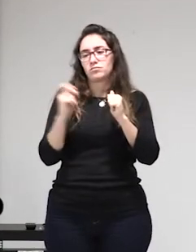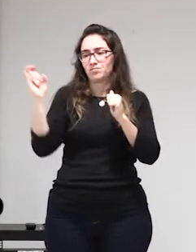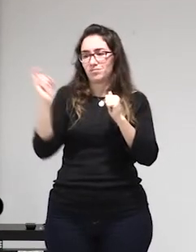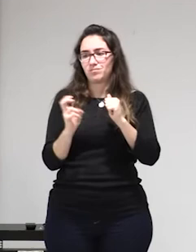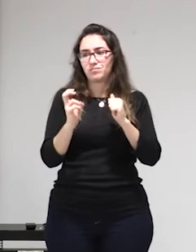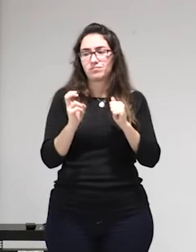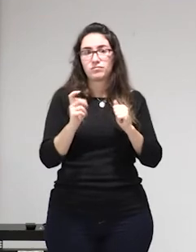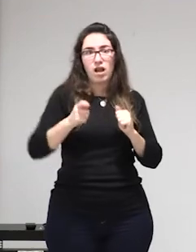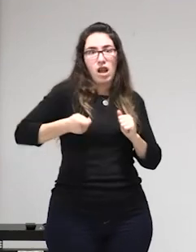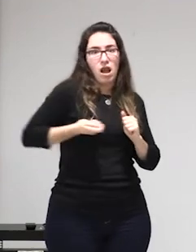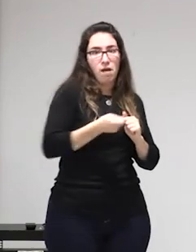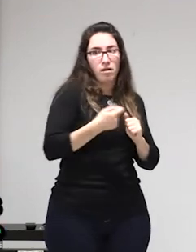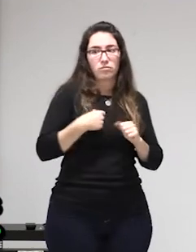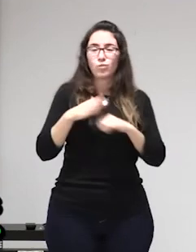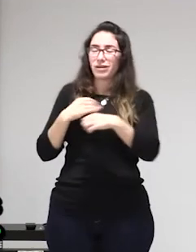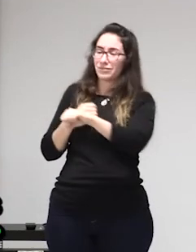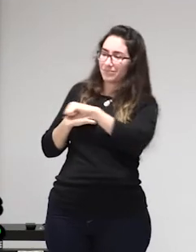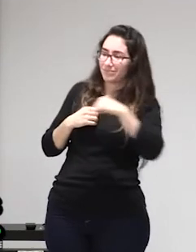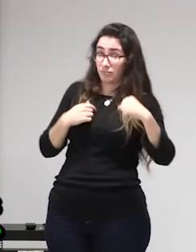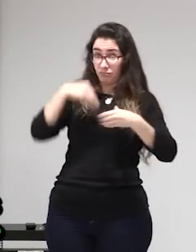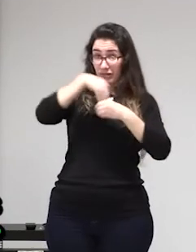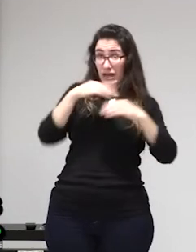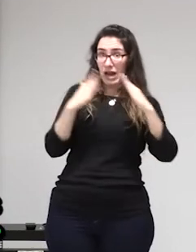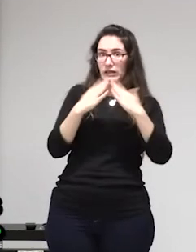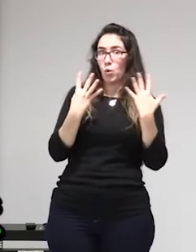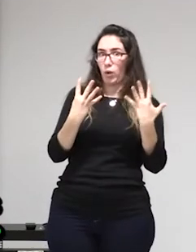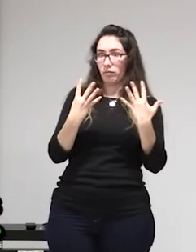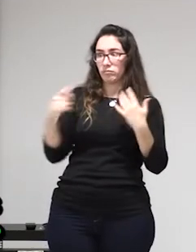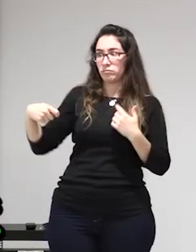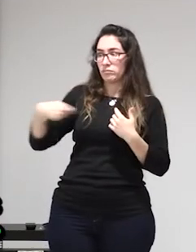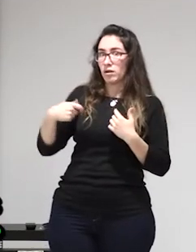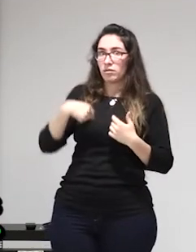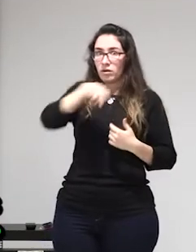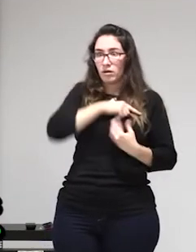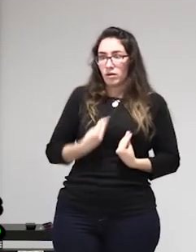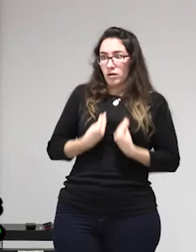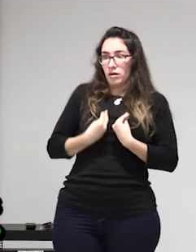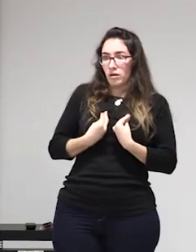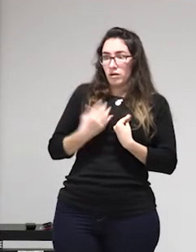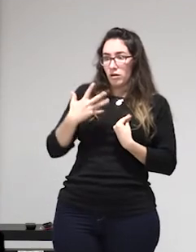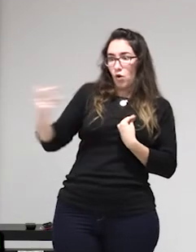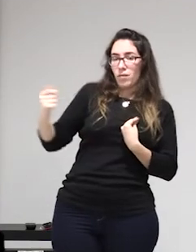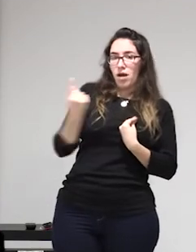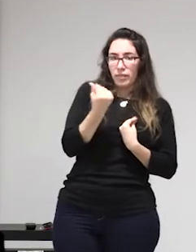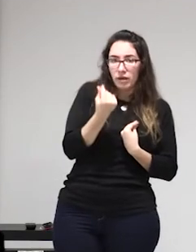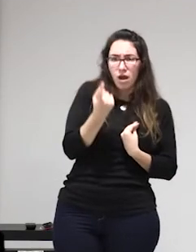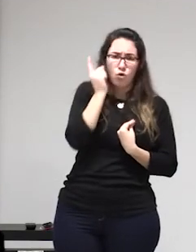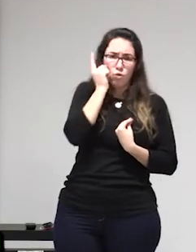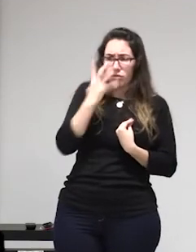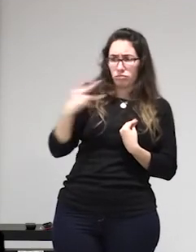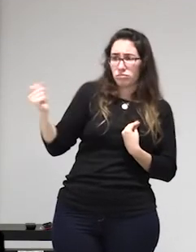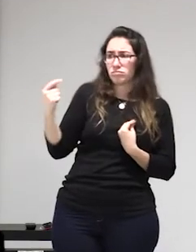psicoterapia me ofende que estas terminologías se utilicen a la ligera de acuerdo se utilicen para